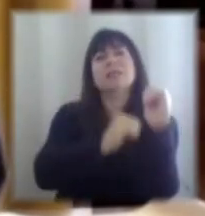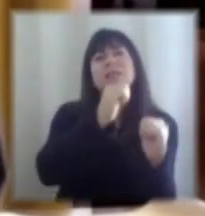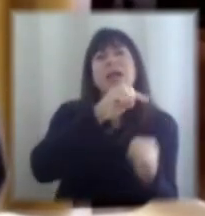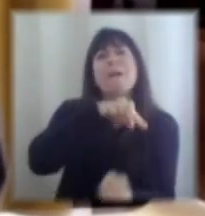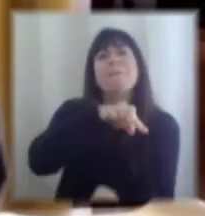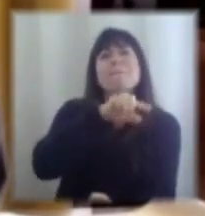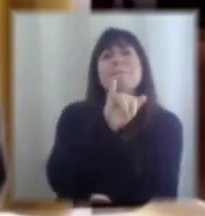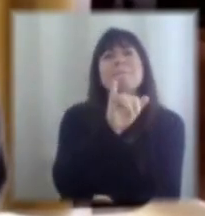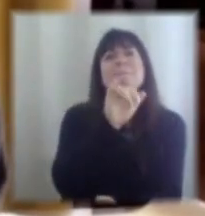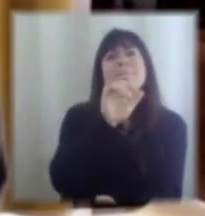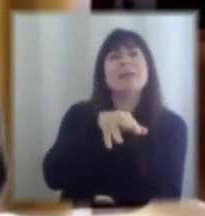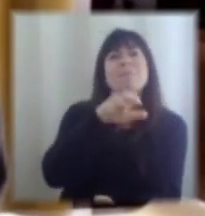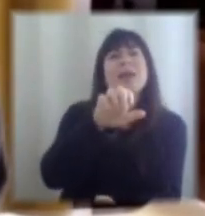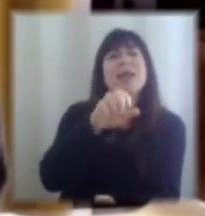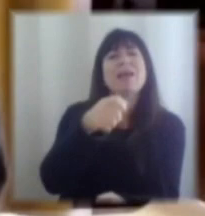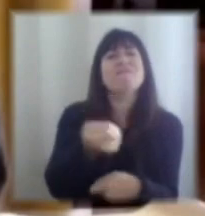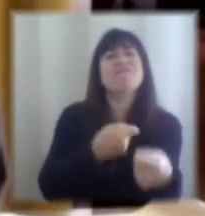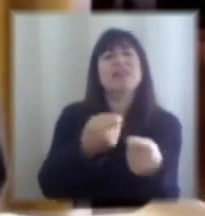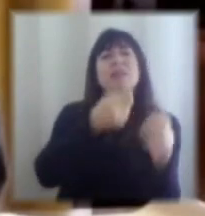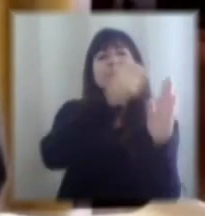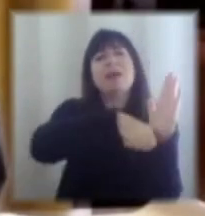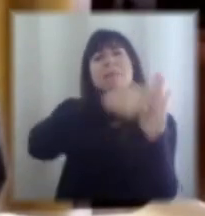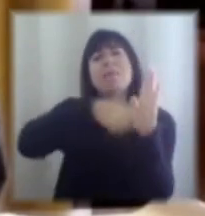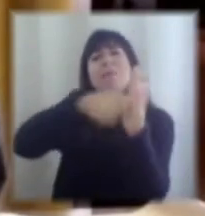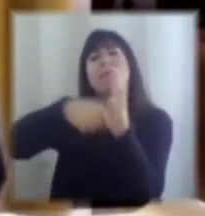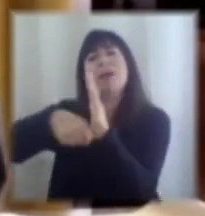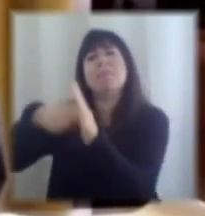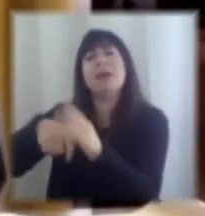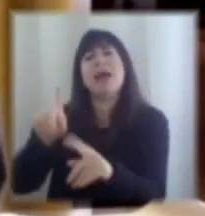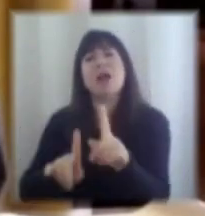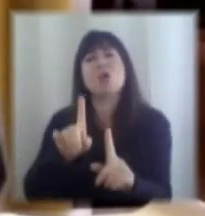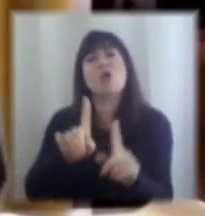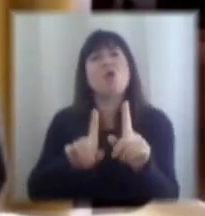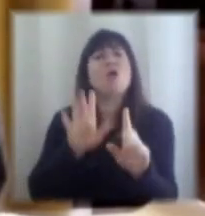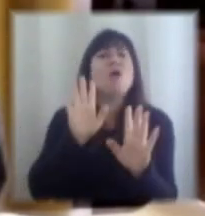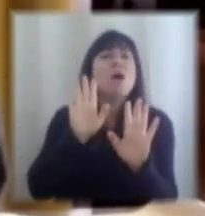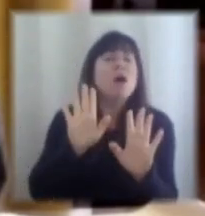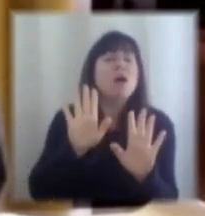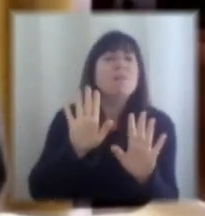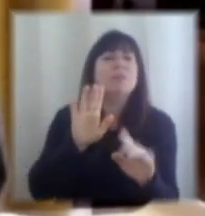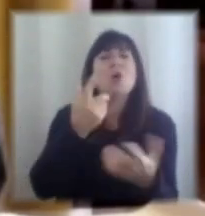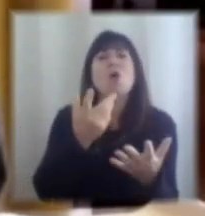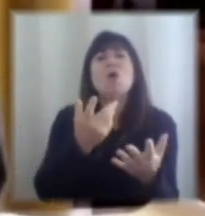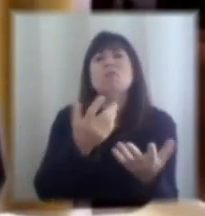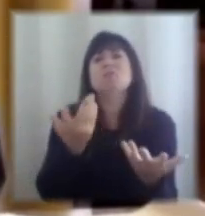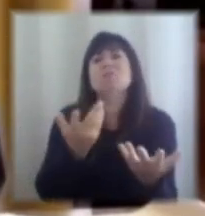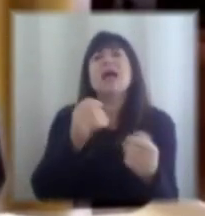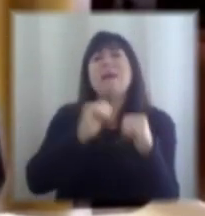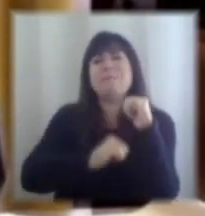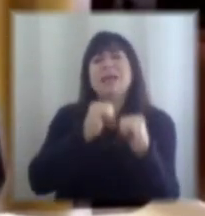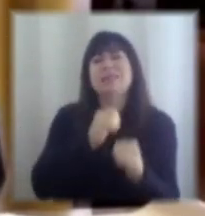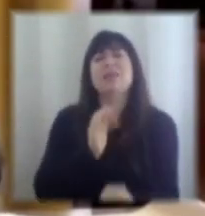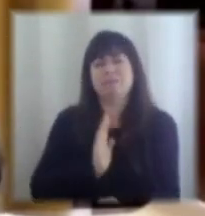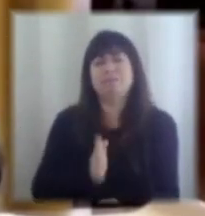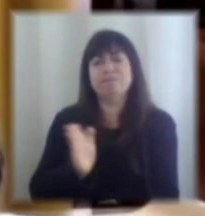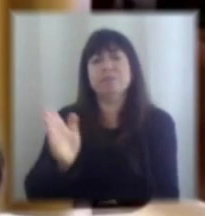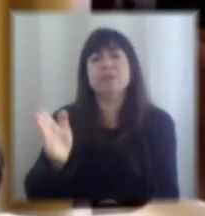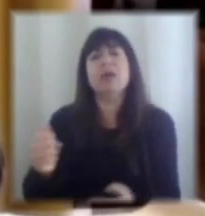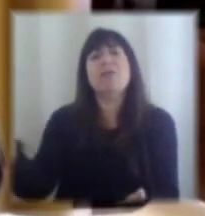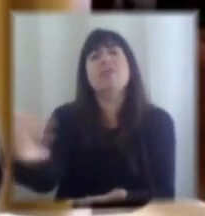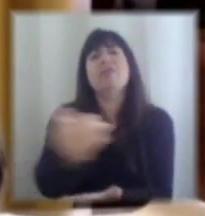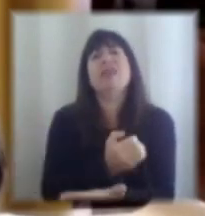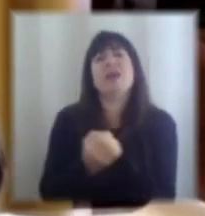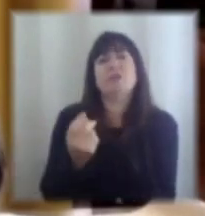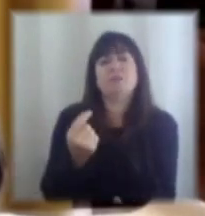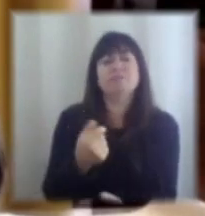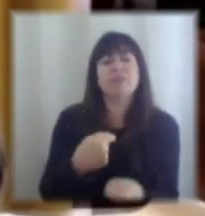son que venden todos los meses por ejemplo que venden algo todos los meses que son empresas regulares por así decirlo con flujos regulares de venta